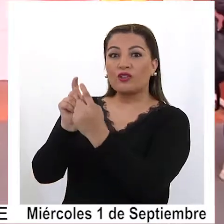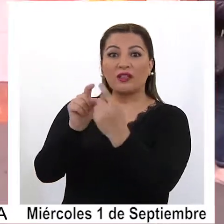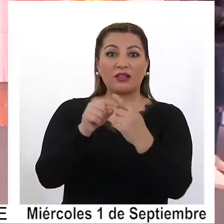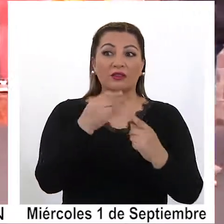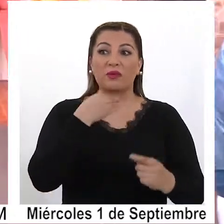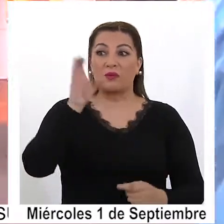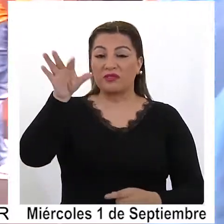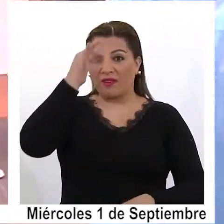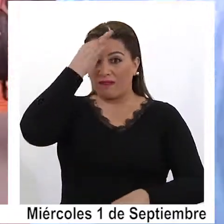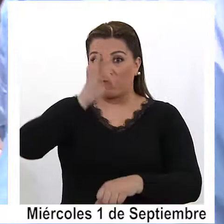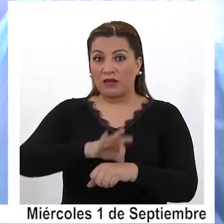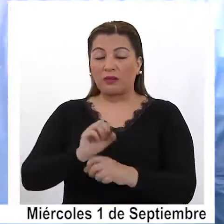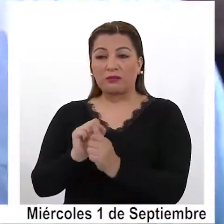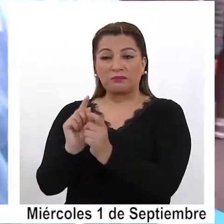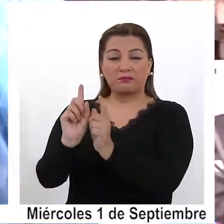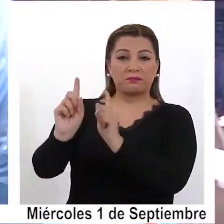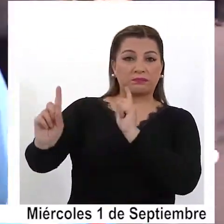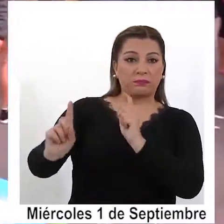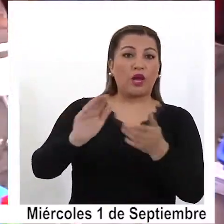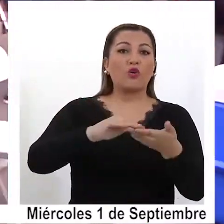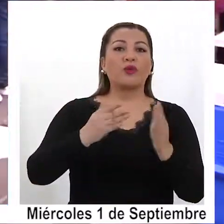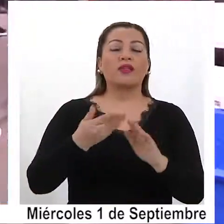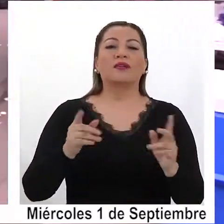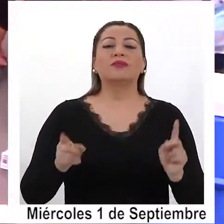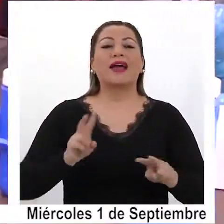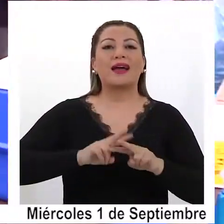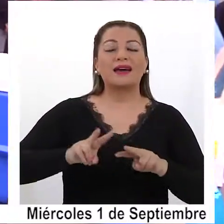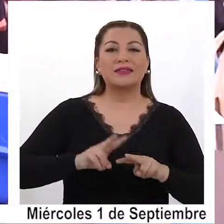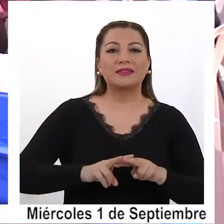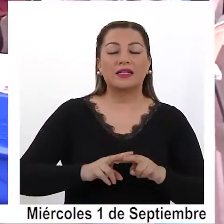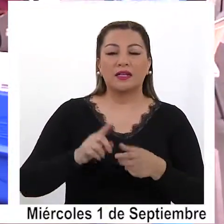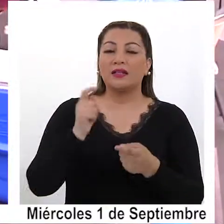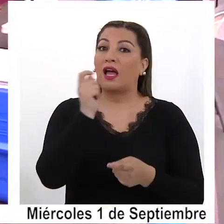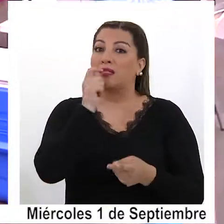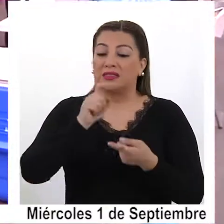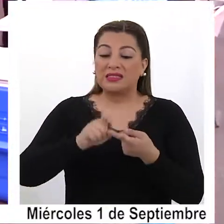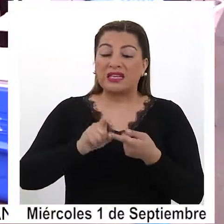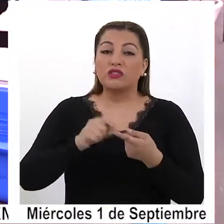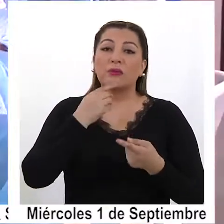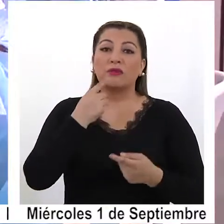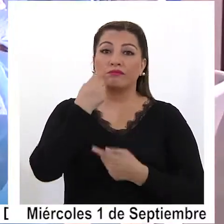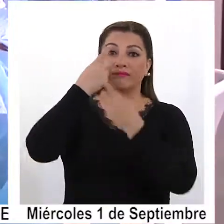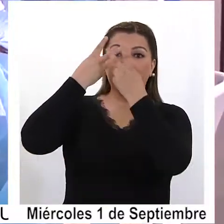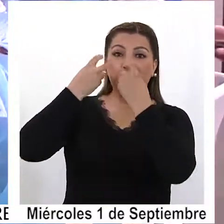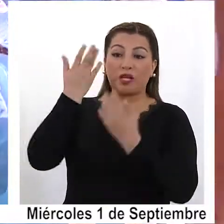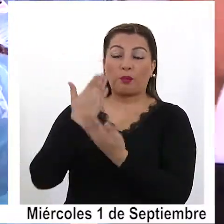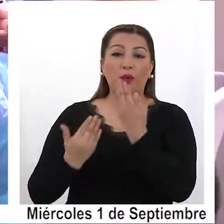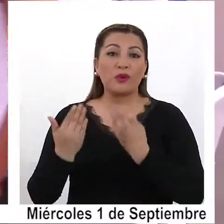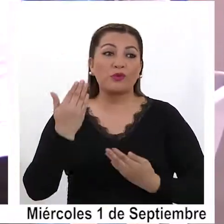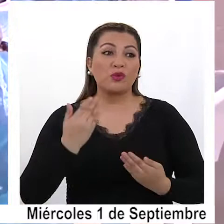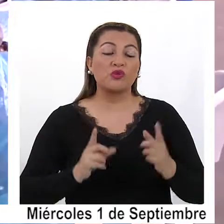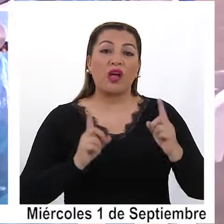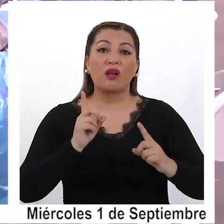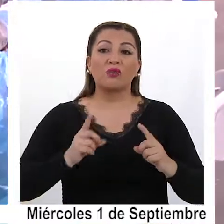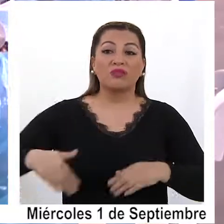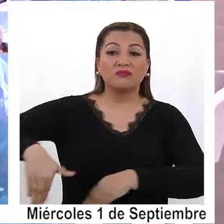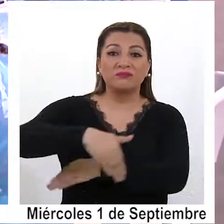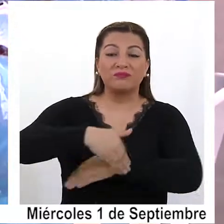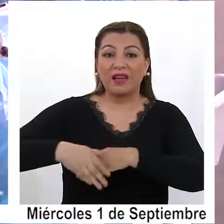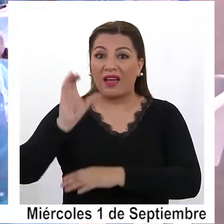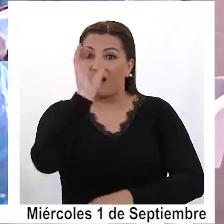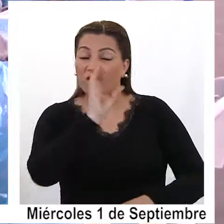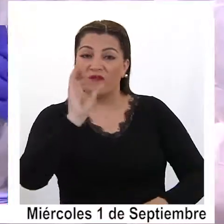aislamiento, llamó a la comunidad a realizarse exámenes antígeno o PCR preventivo en operativos de búsqueda